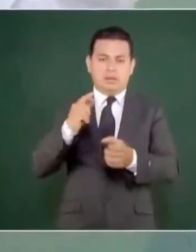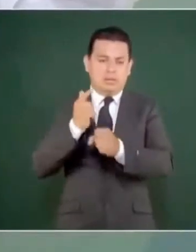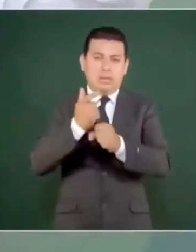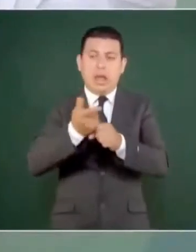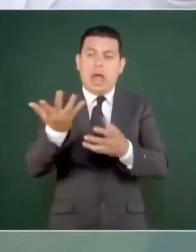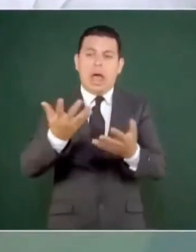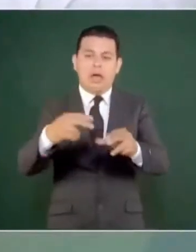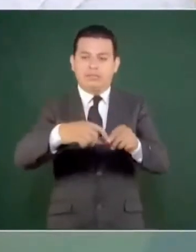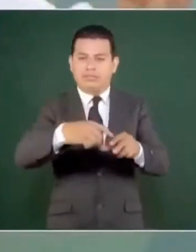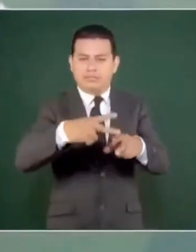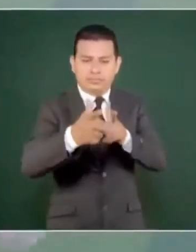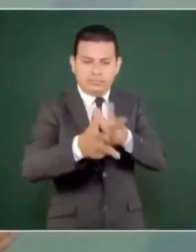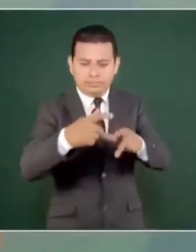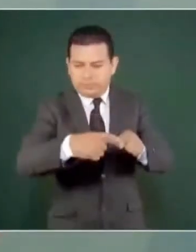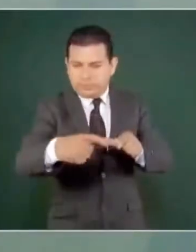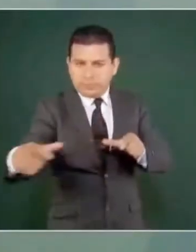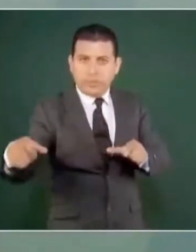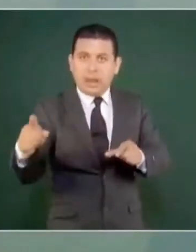del Istmo.